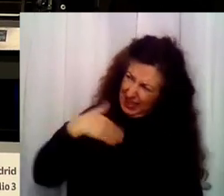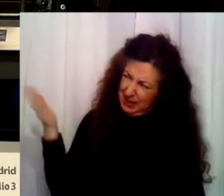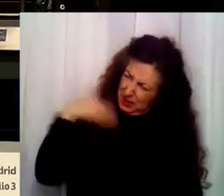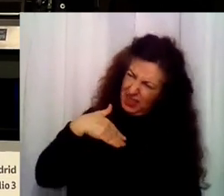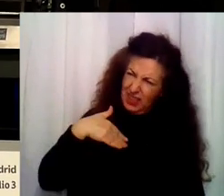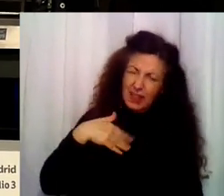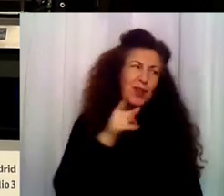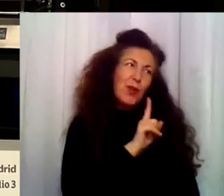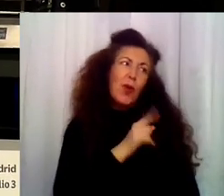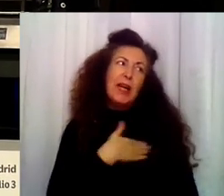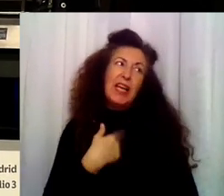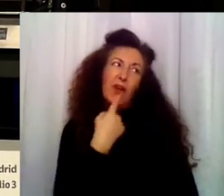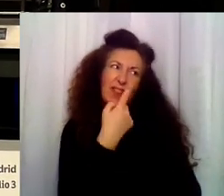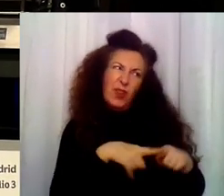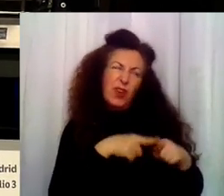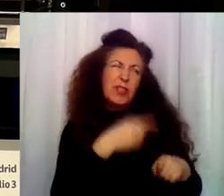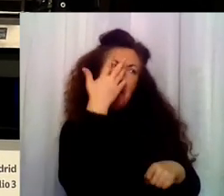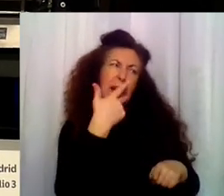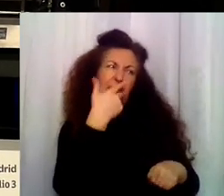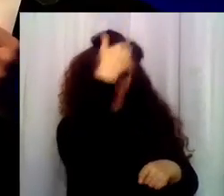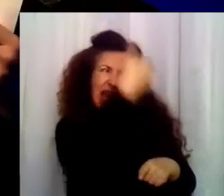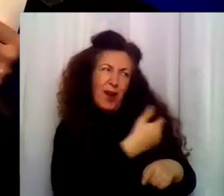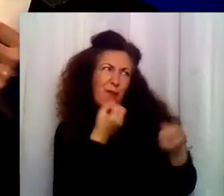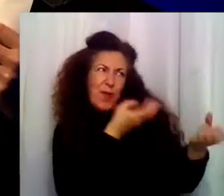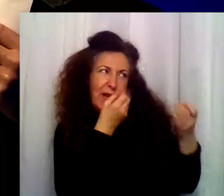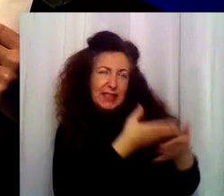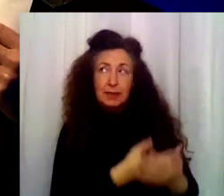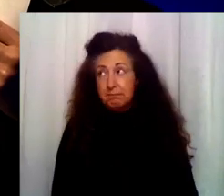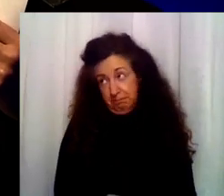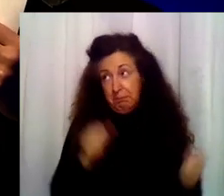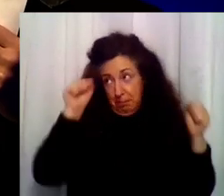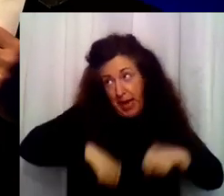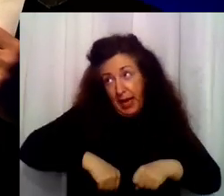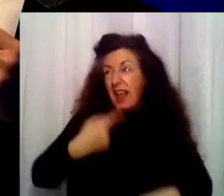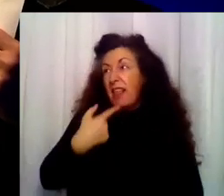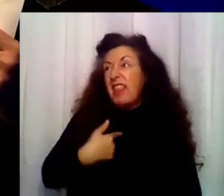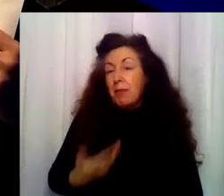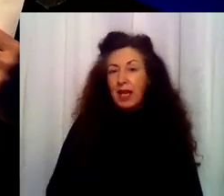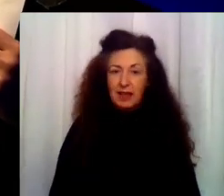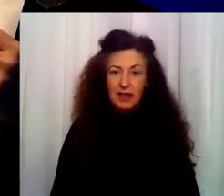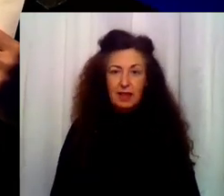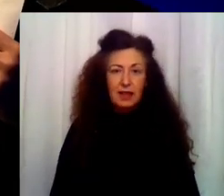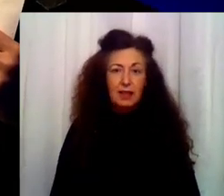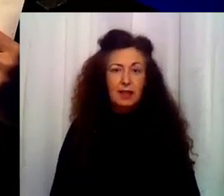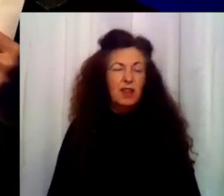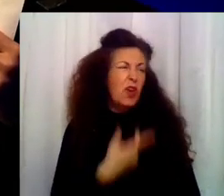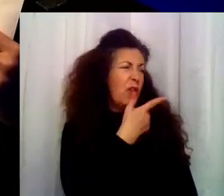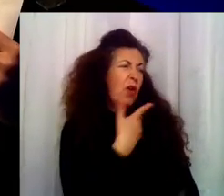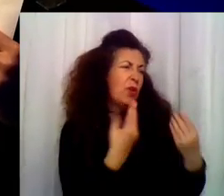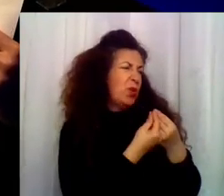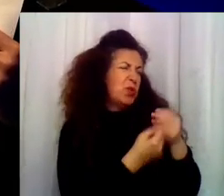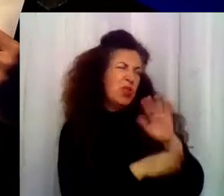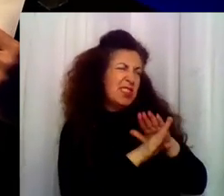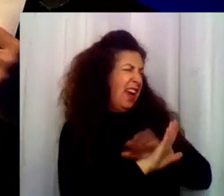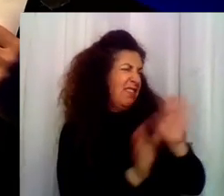Porque te quiero decir algo y prefiero hacerlo desde aquí. Vaya. Dime. Hugo, no quiero que sigamos juntos.